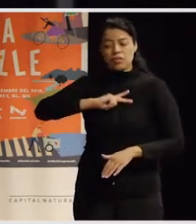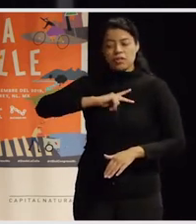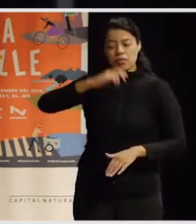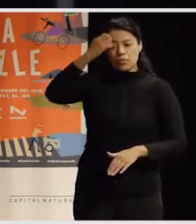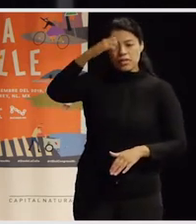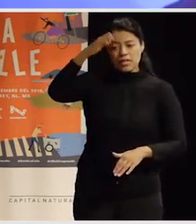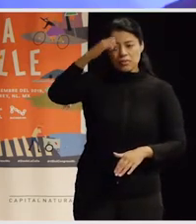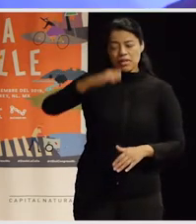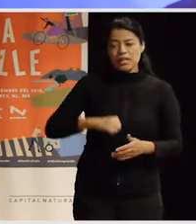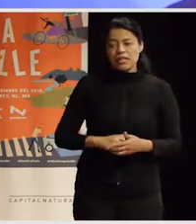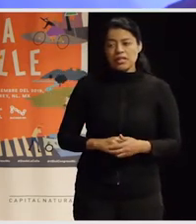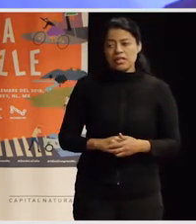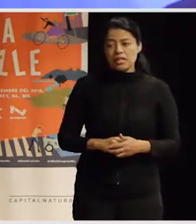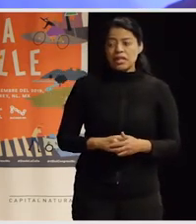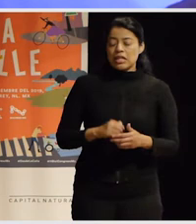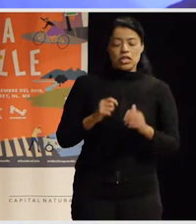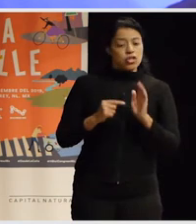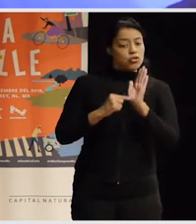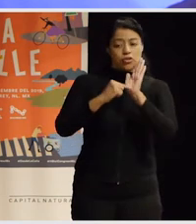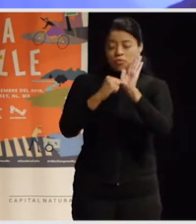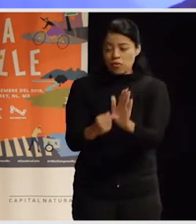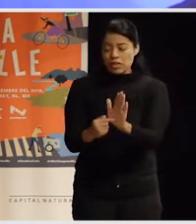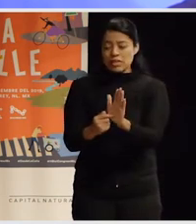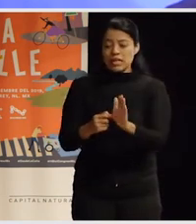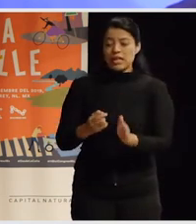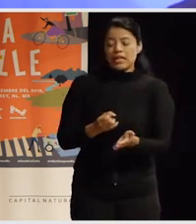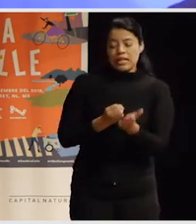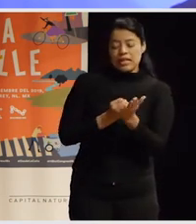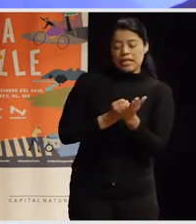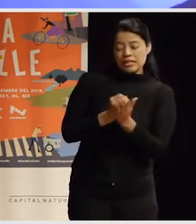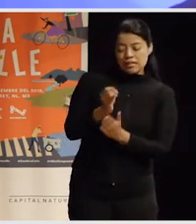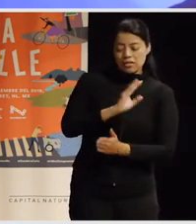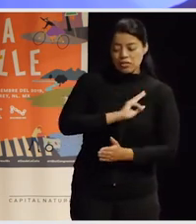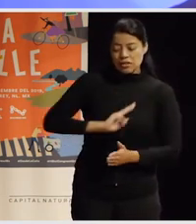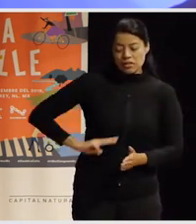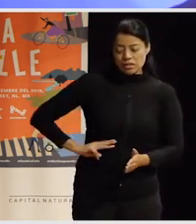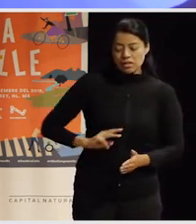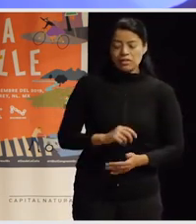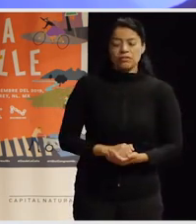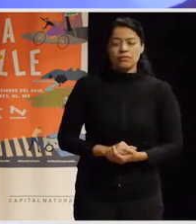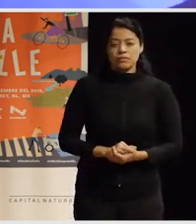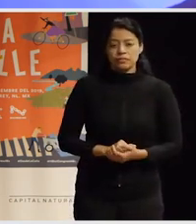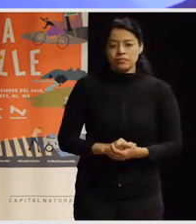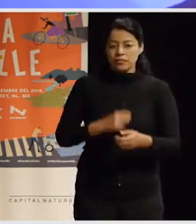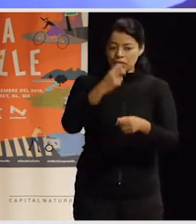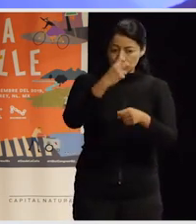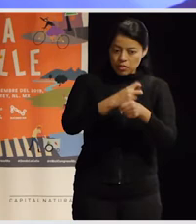prioridades de las decisiones municipales, ¿no? Sí. Un segundo